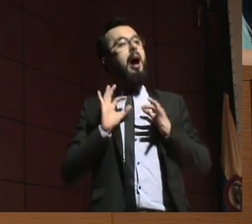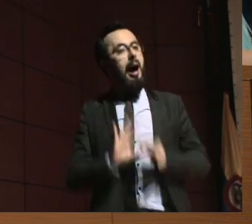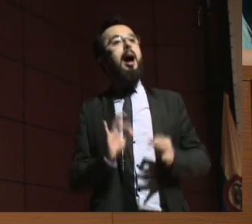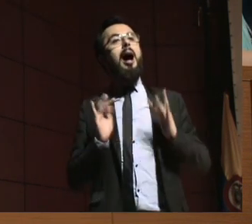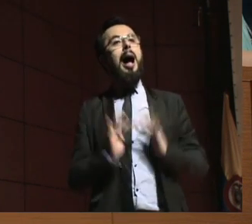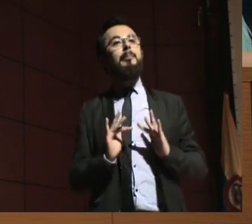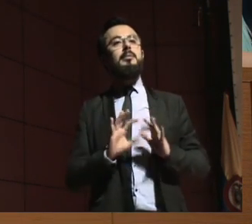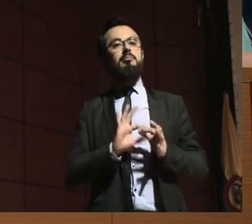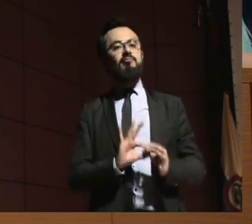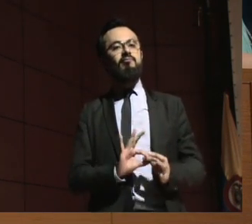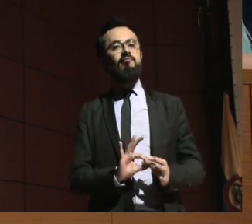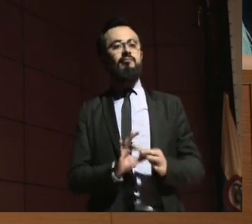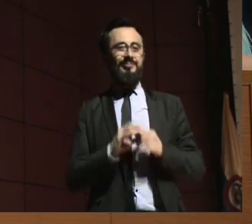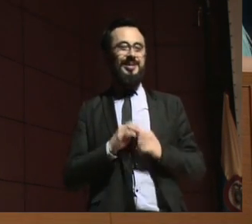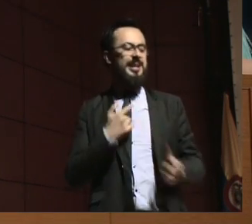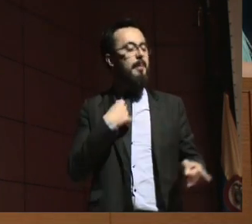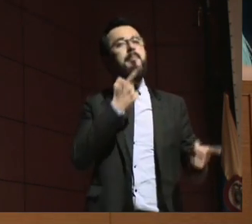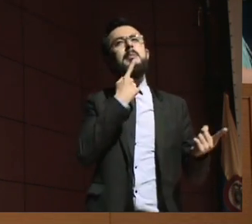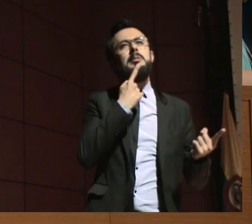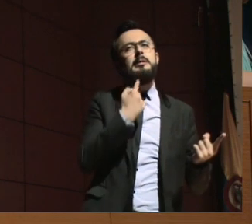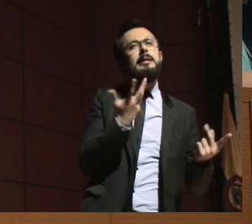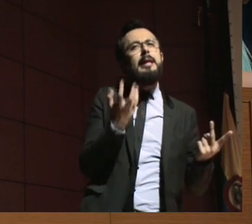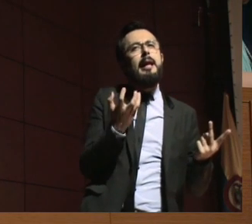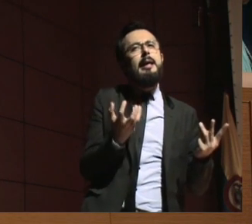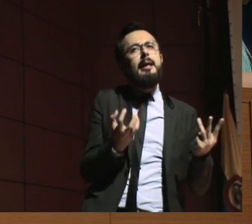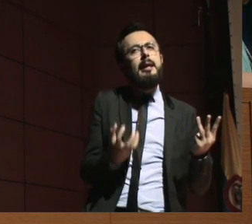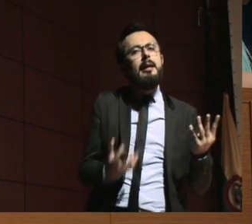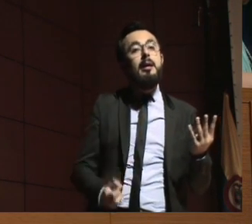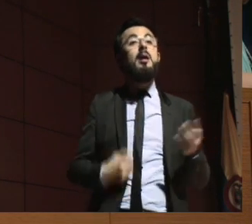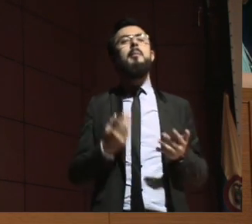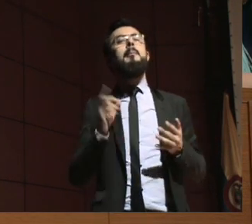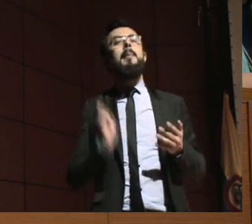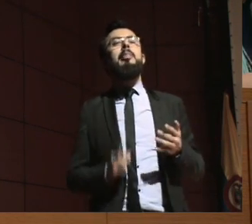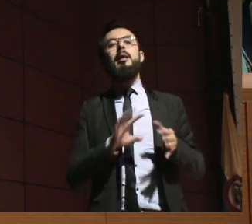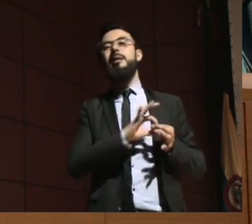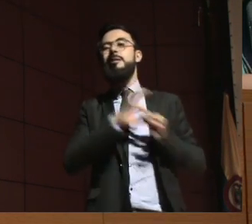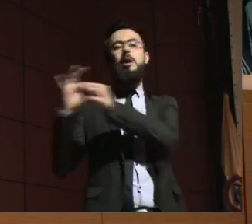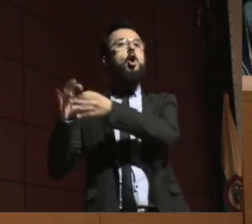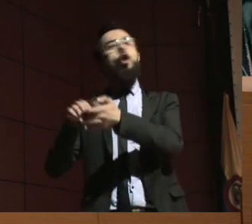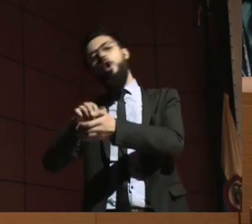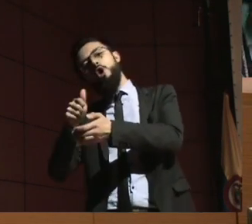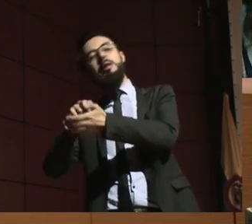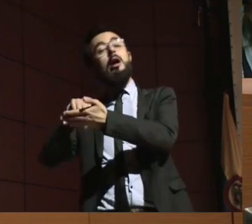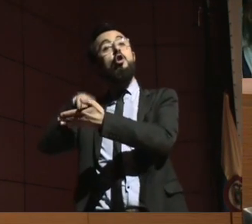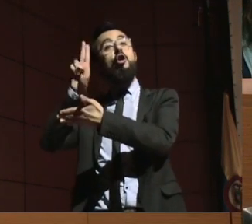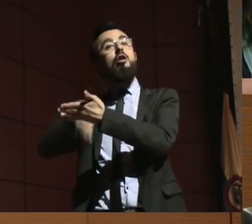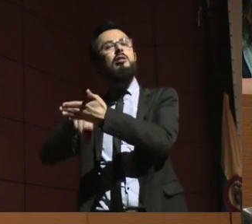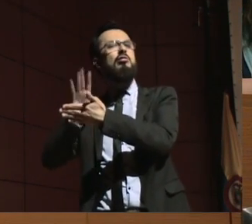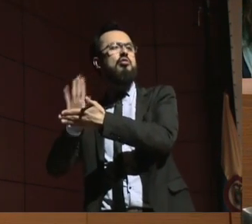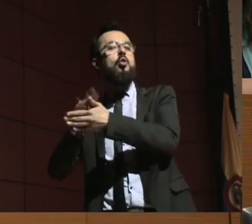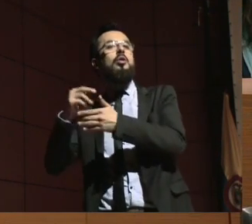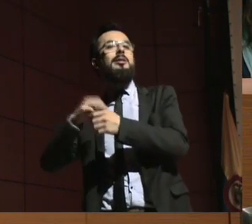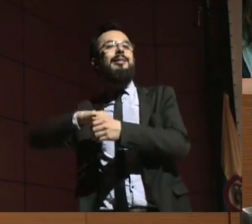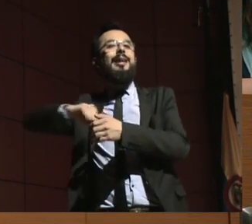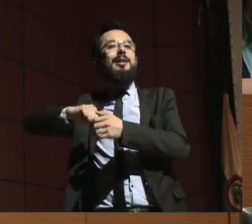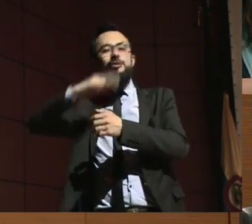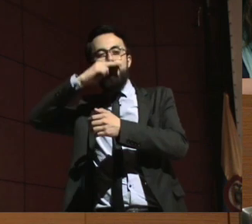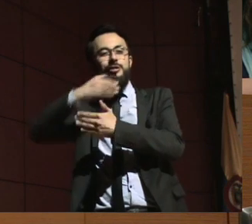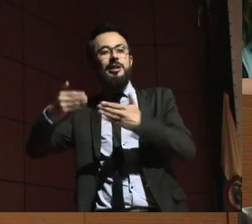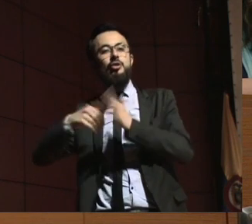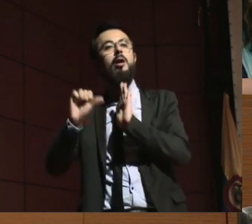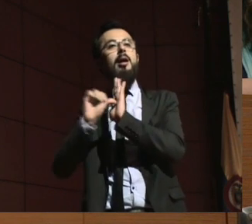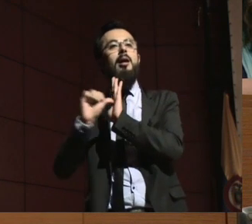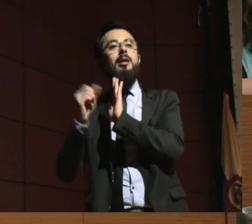aunque el eje se mantenga en el artículo 3 de la Convención de los Derechos del Niño, que es ver cualquier situación que tomen, adopten los